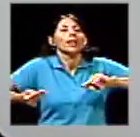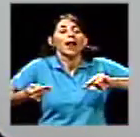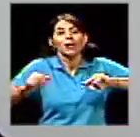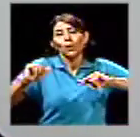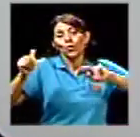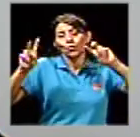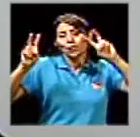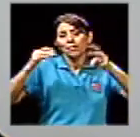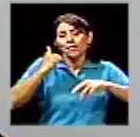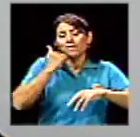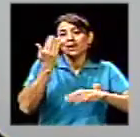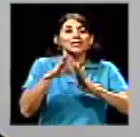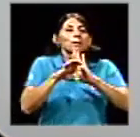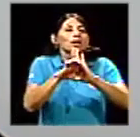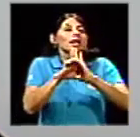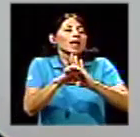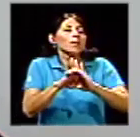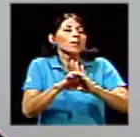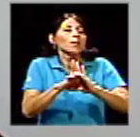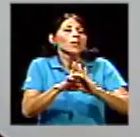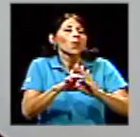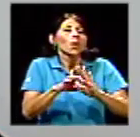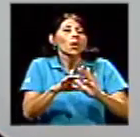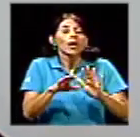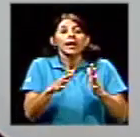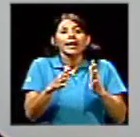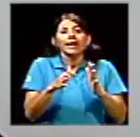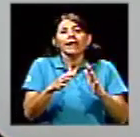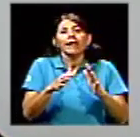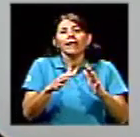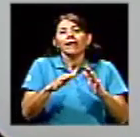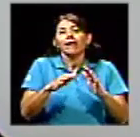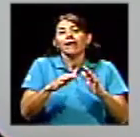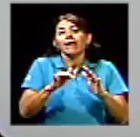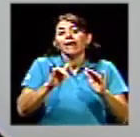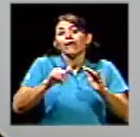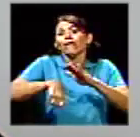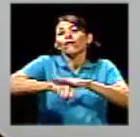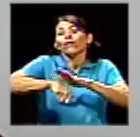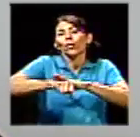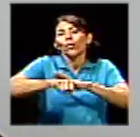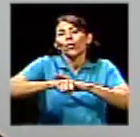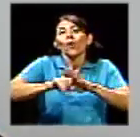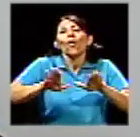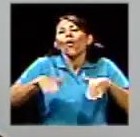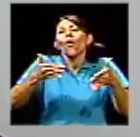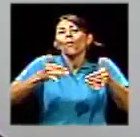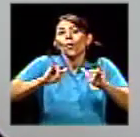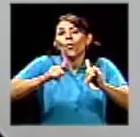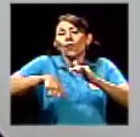de nuestros amores, cualesquiera que estos sean, el último domingo todos podemos opinar,